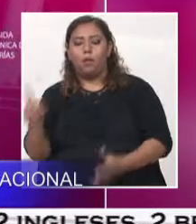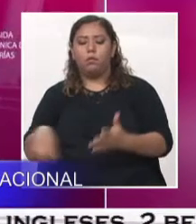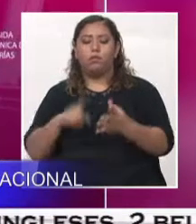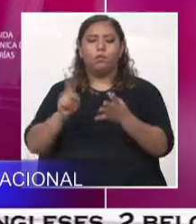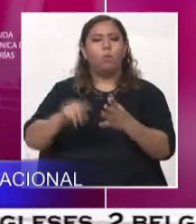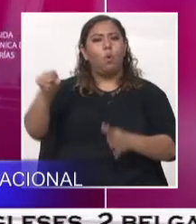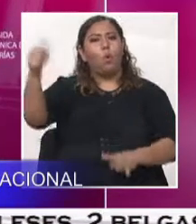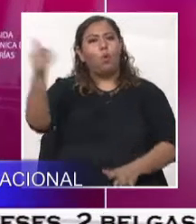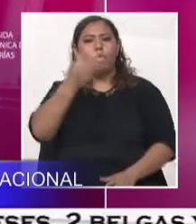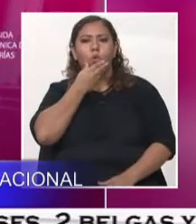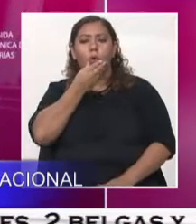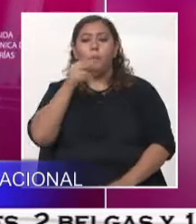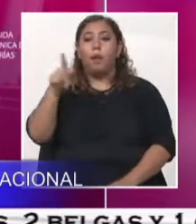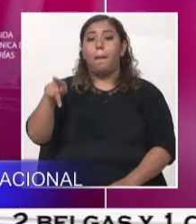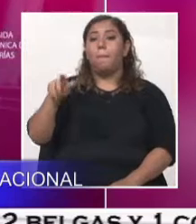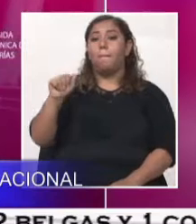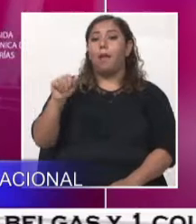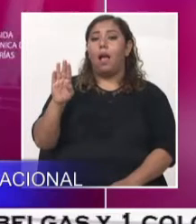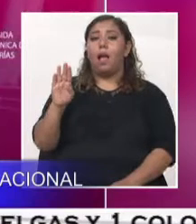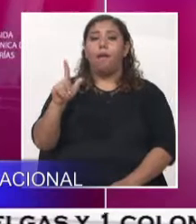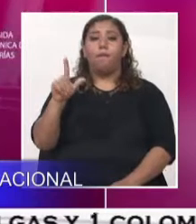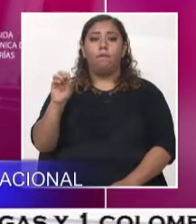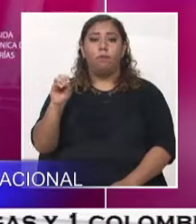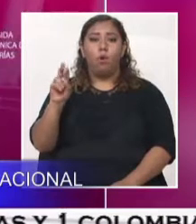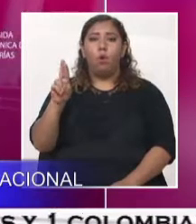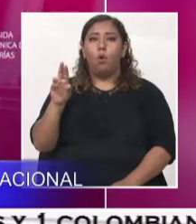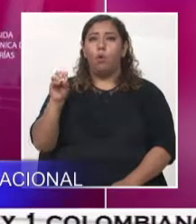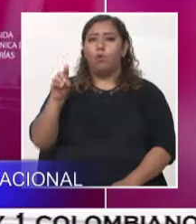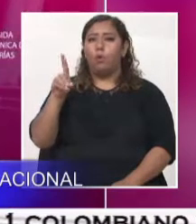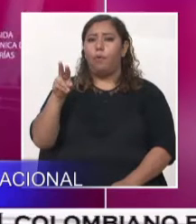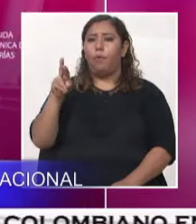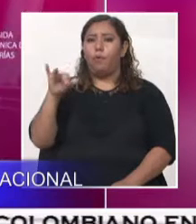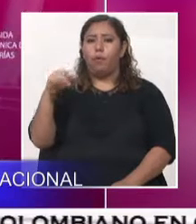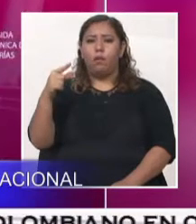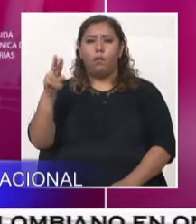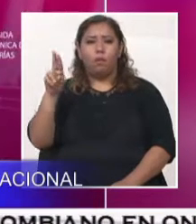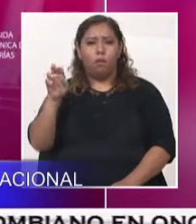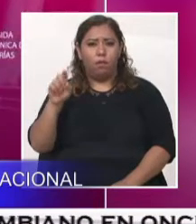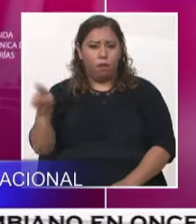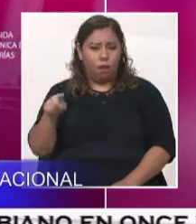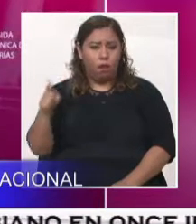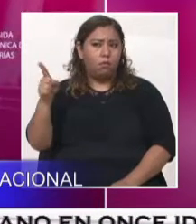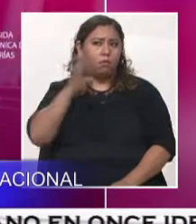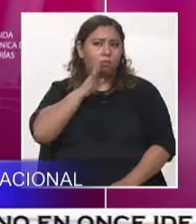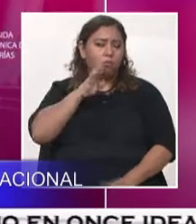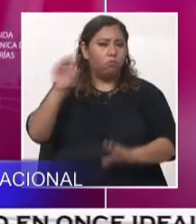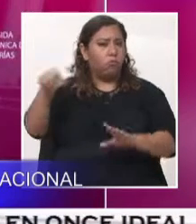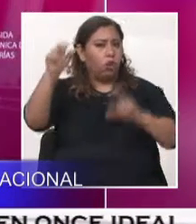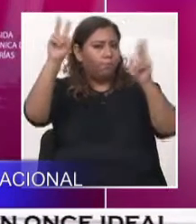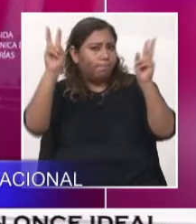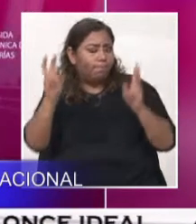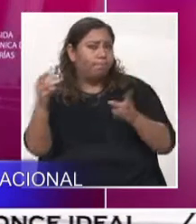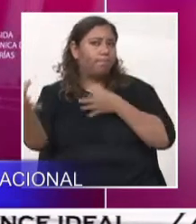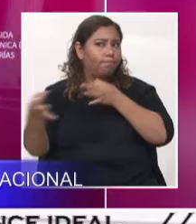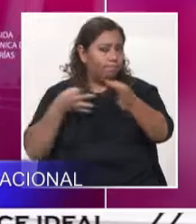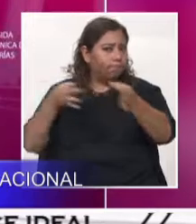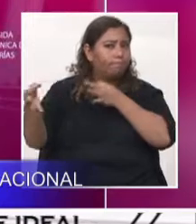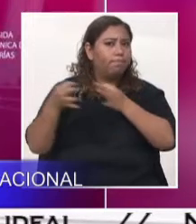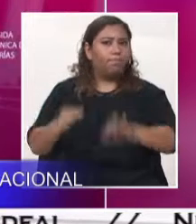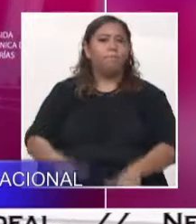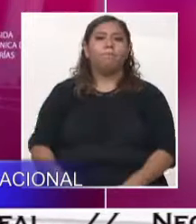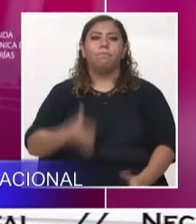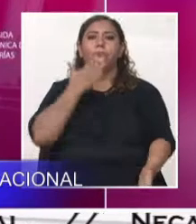Mercurio, nos va hablar también sobre la gestión integral, lo que es el mercurio, que es importante. Bueno, tengo solo un minuto ya de tiempo.